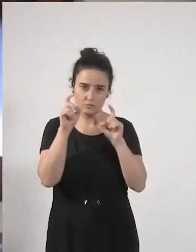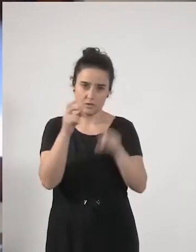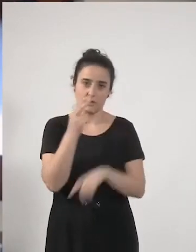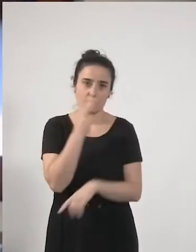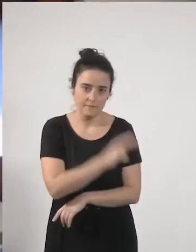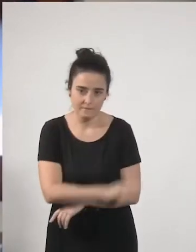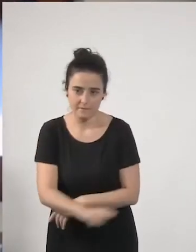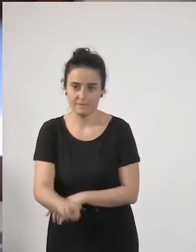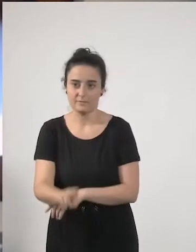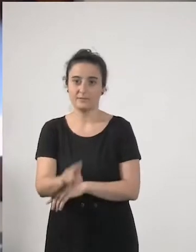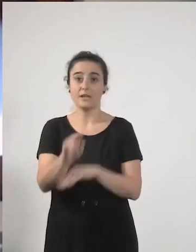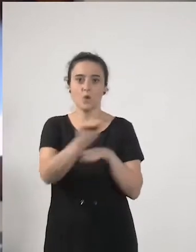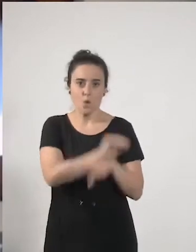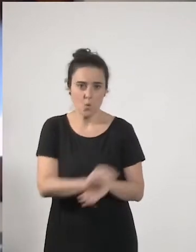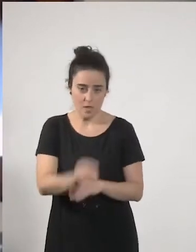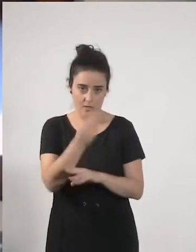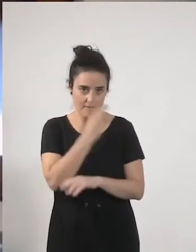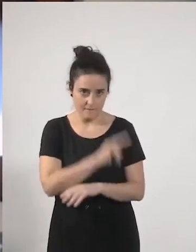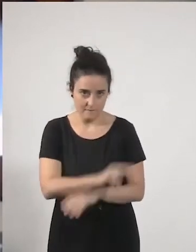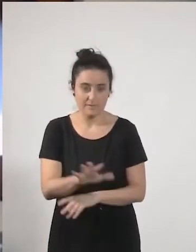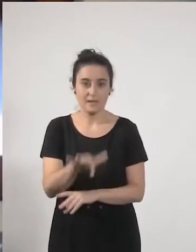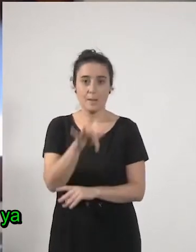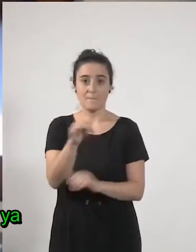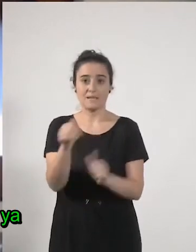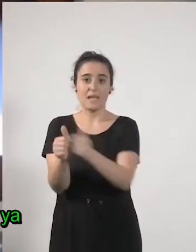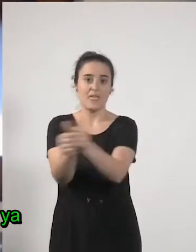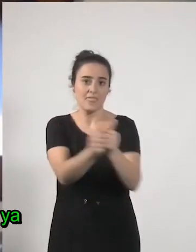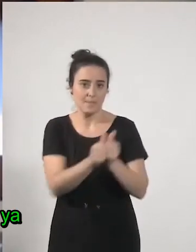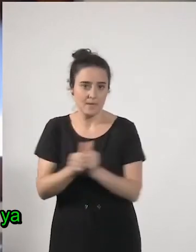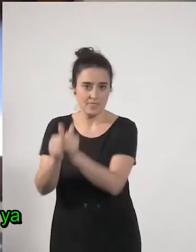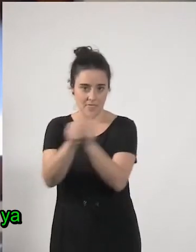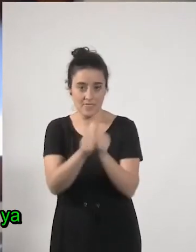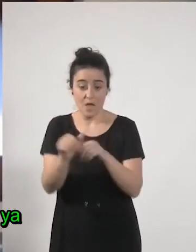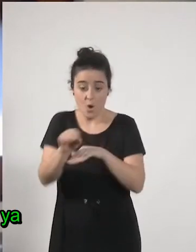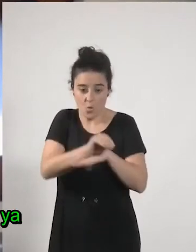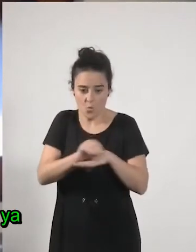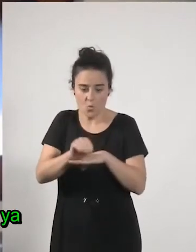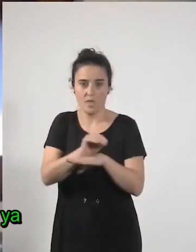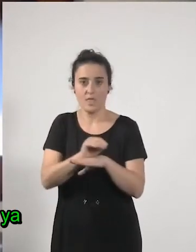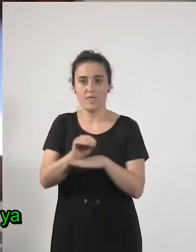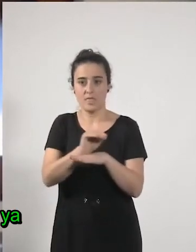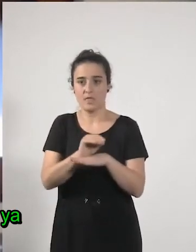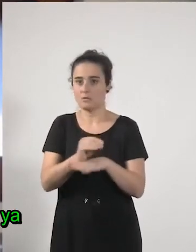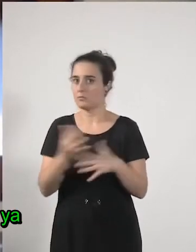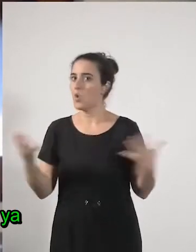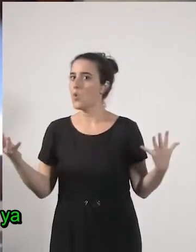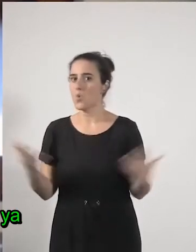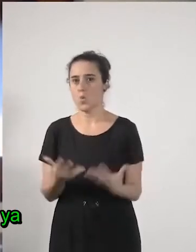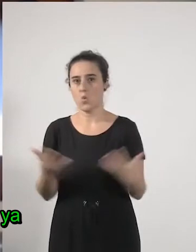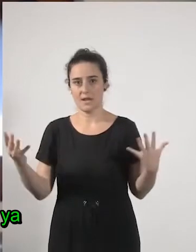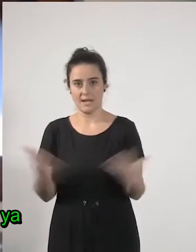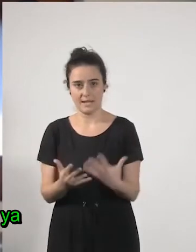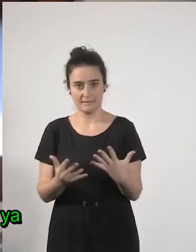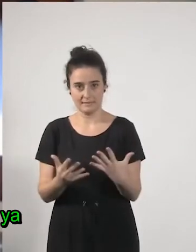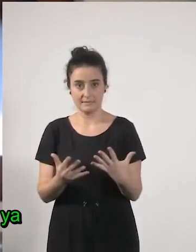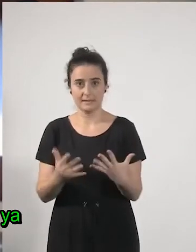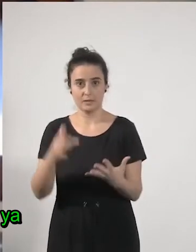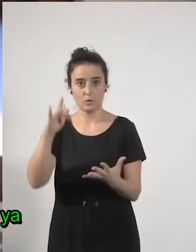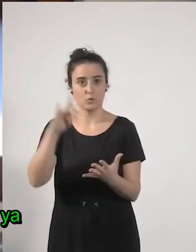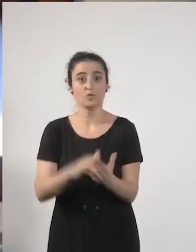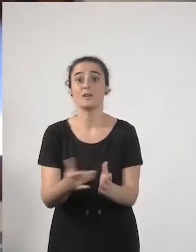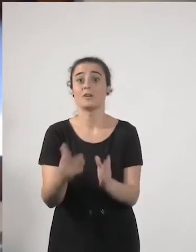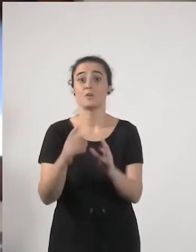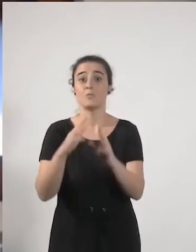educación y cuidado infantil y de atención a la dependencia urgentemente al nivel que estaban ya antes del